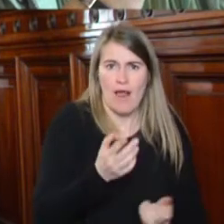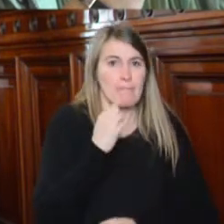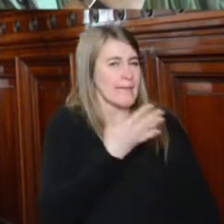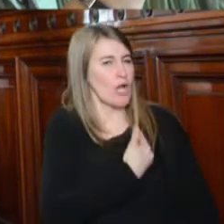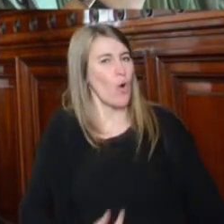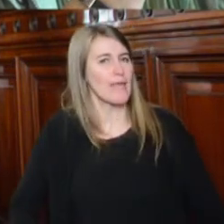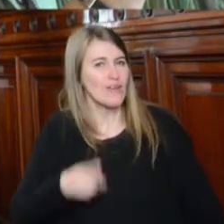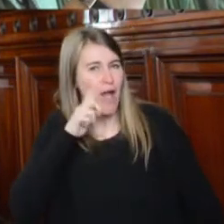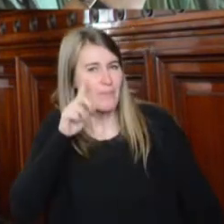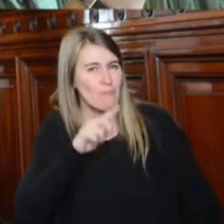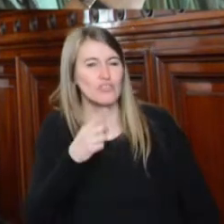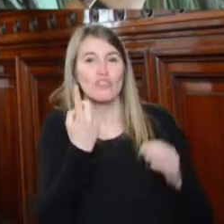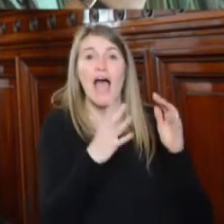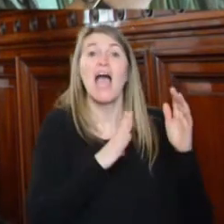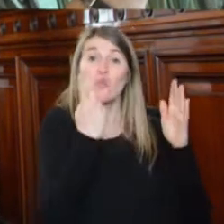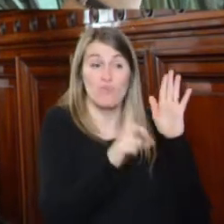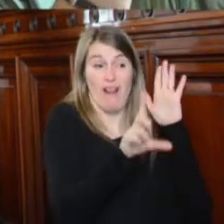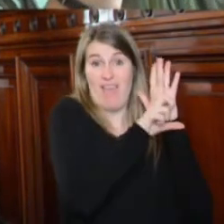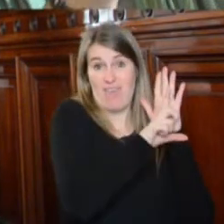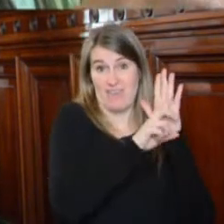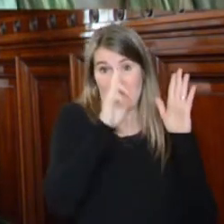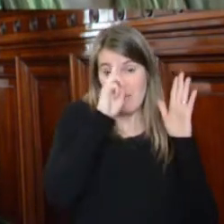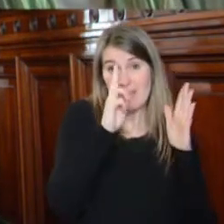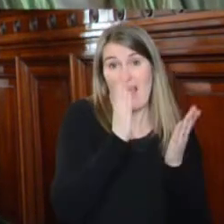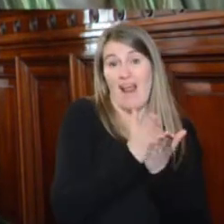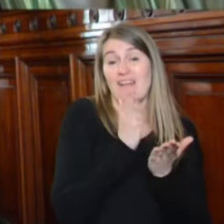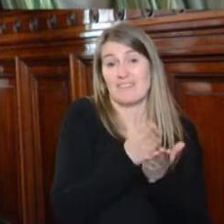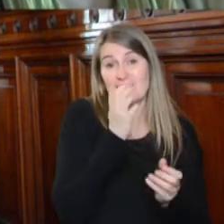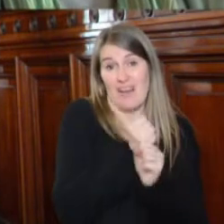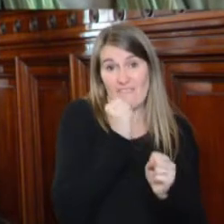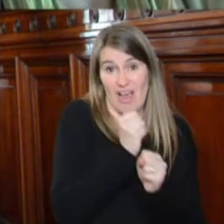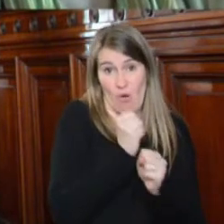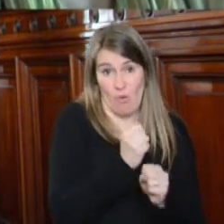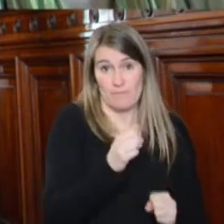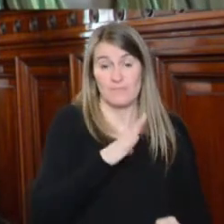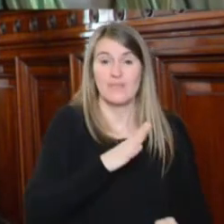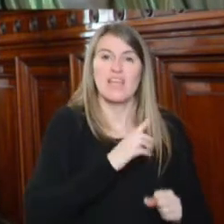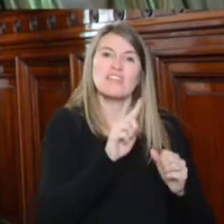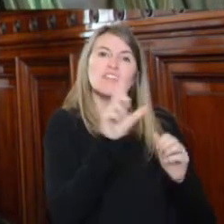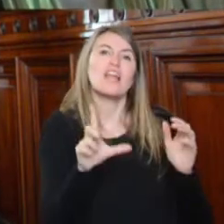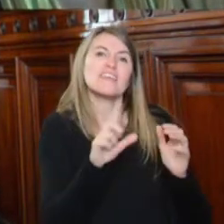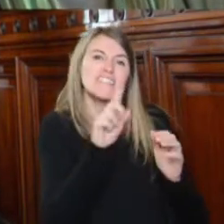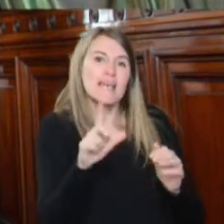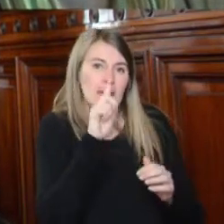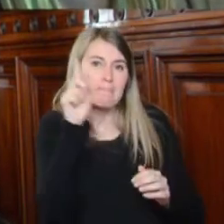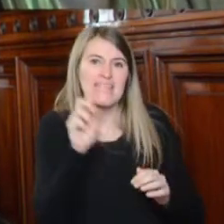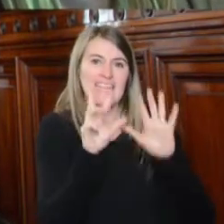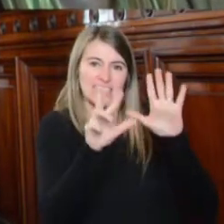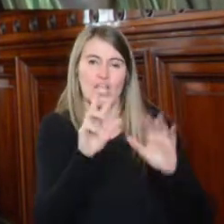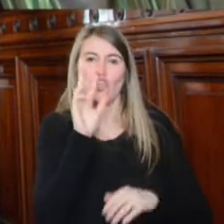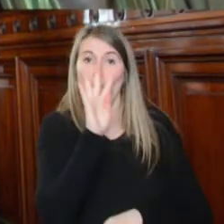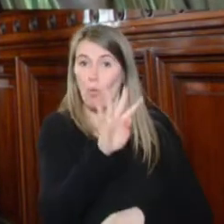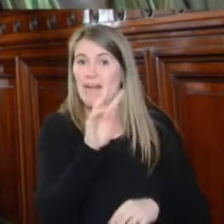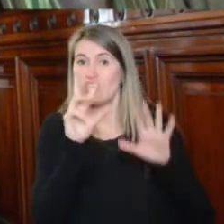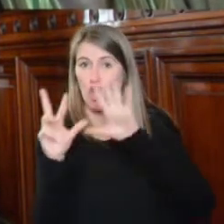modificar por decreto la Ley del Riesgo de Trabajo, finalmente logrado por la Ley 27.348, y la confección de